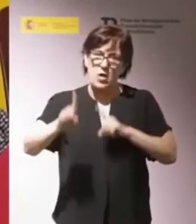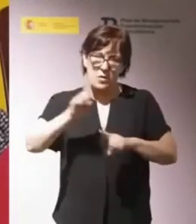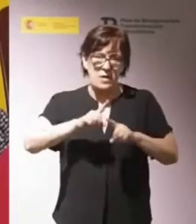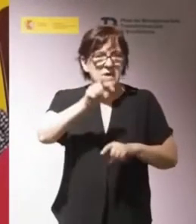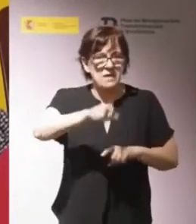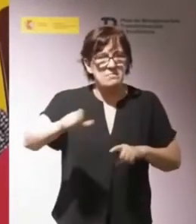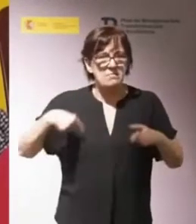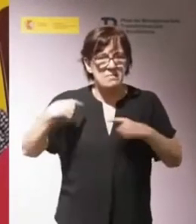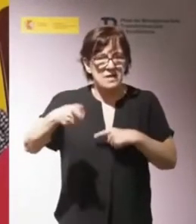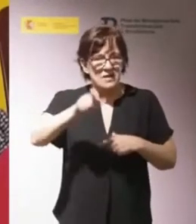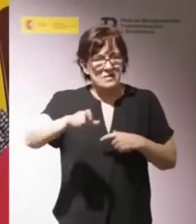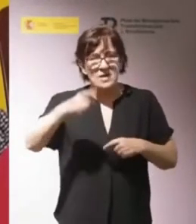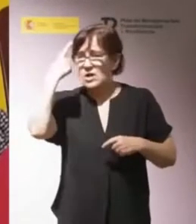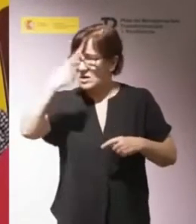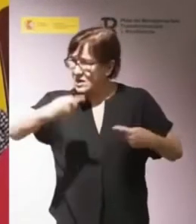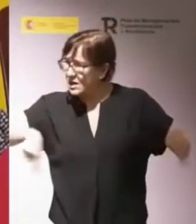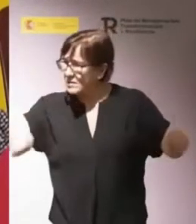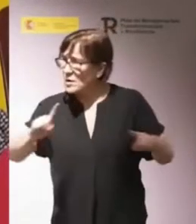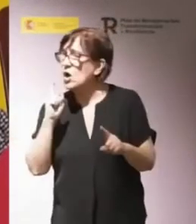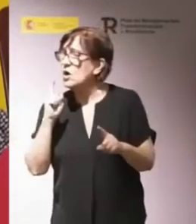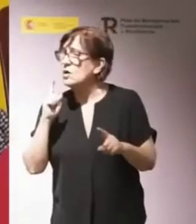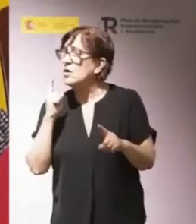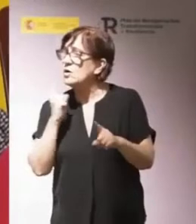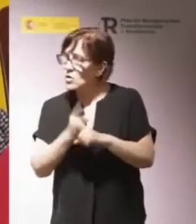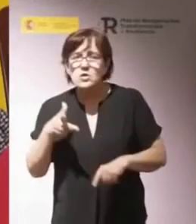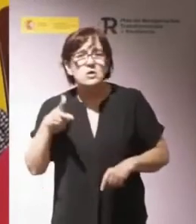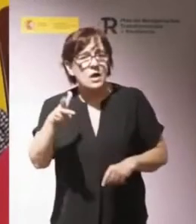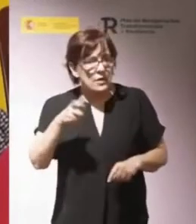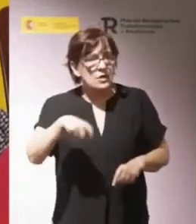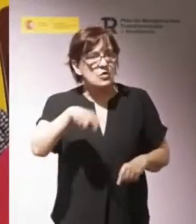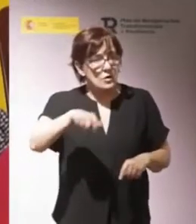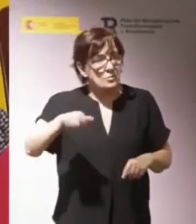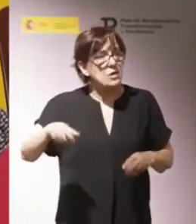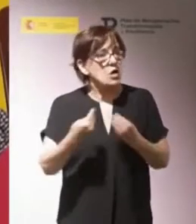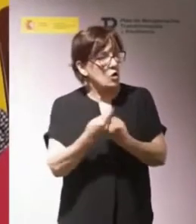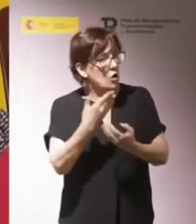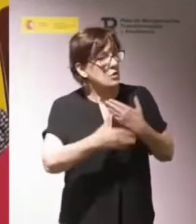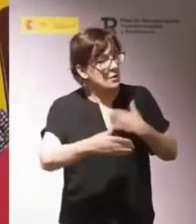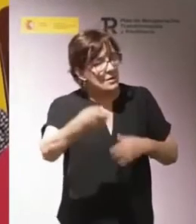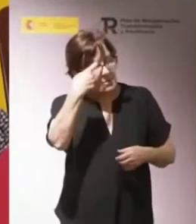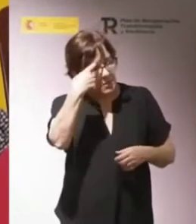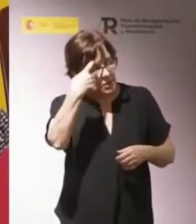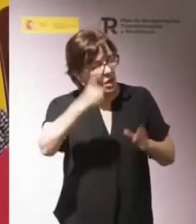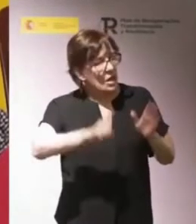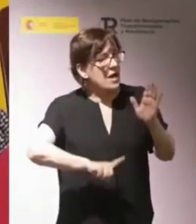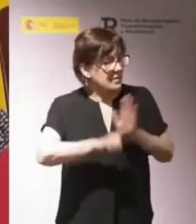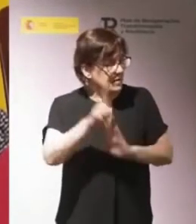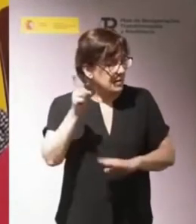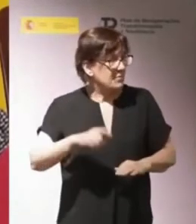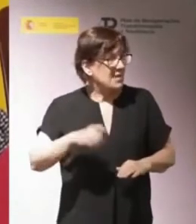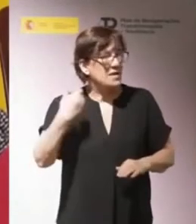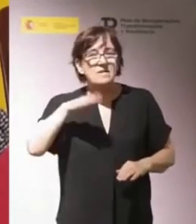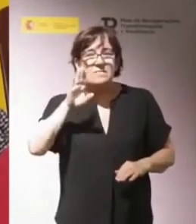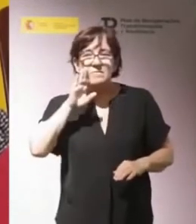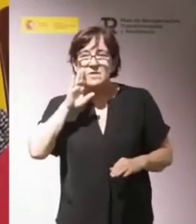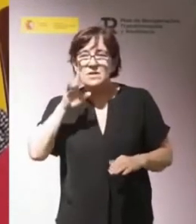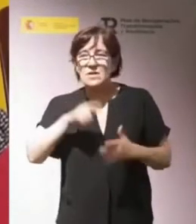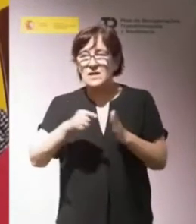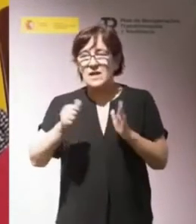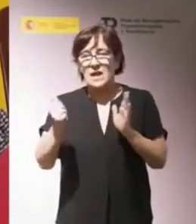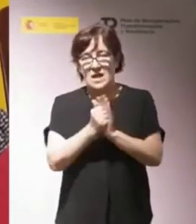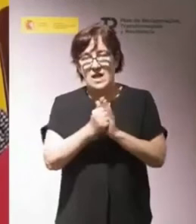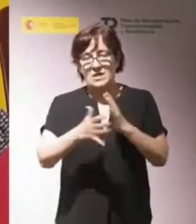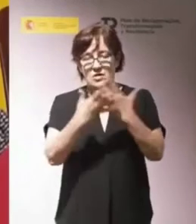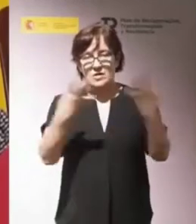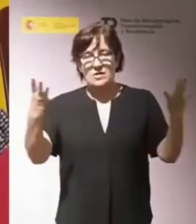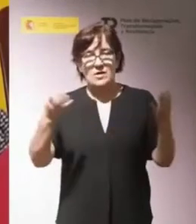las personas y atenta, y lo sabemos, contra los derechos de las personas con discapacidad intelectual y del desarrollo, como ya lo dice el artículo 19